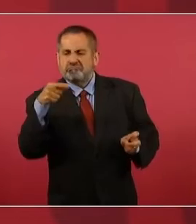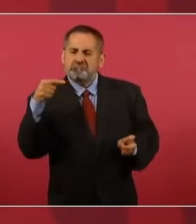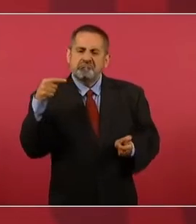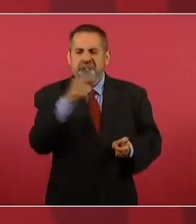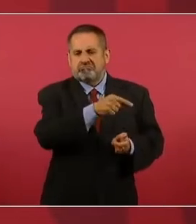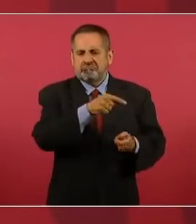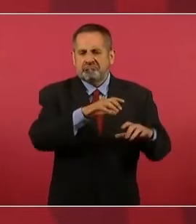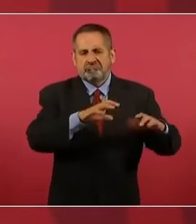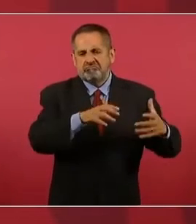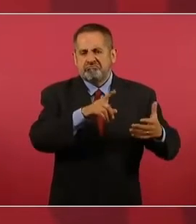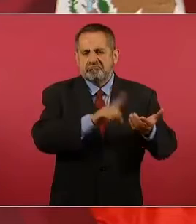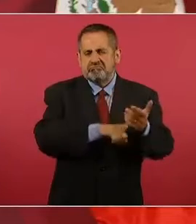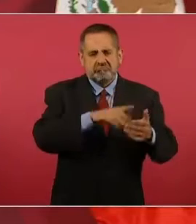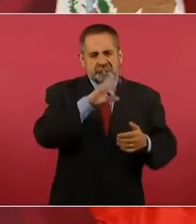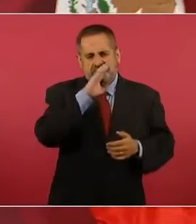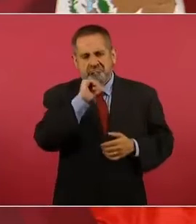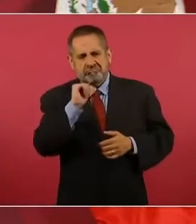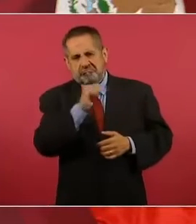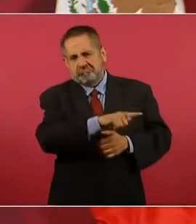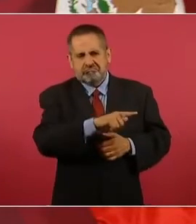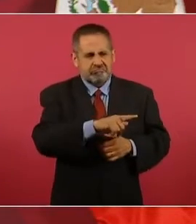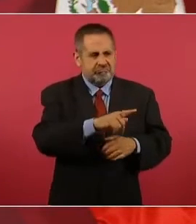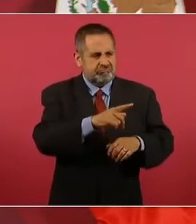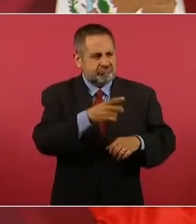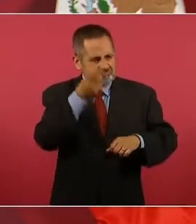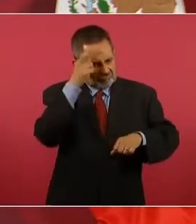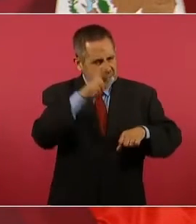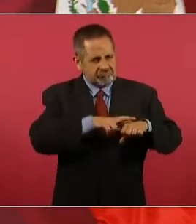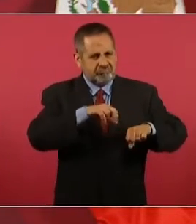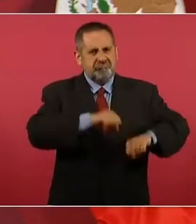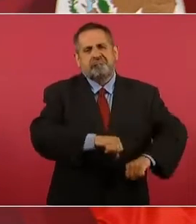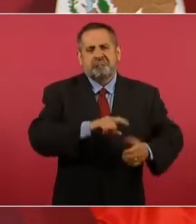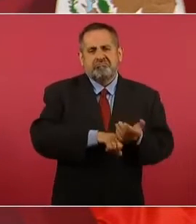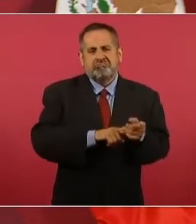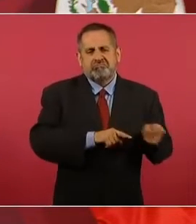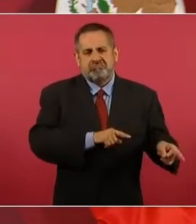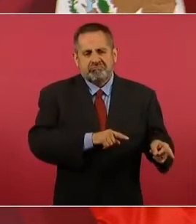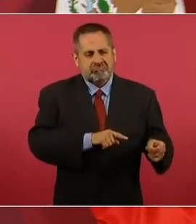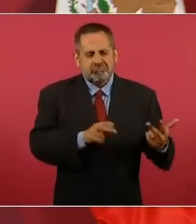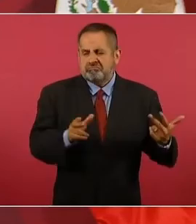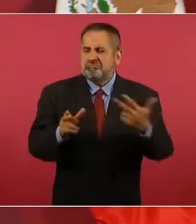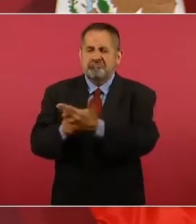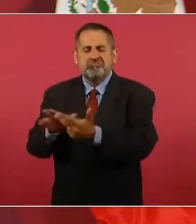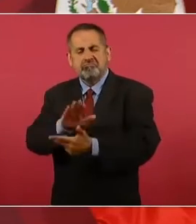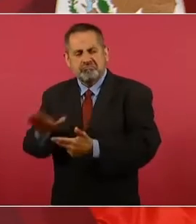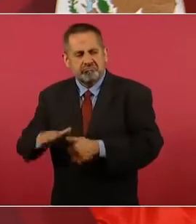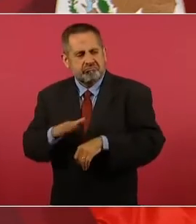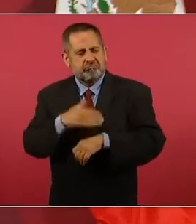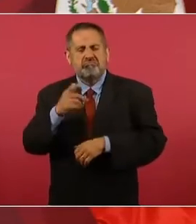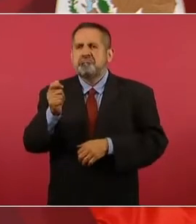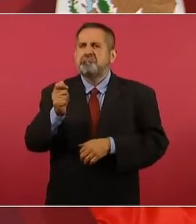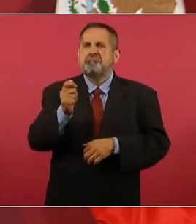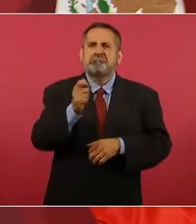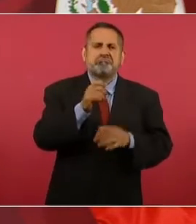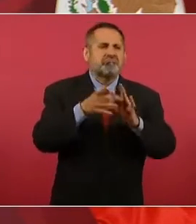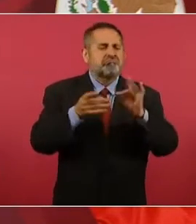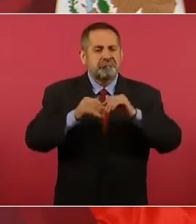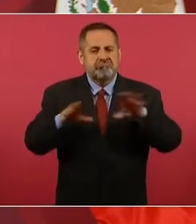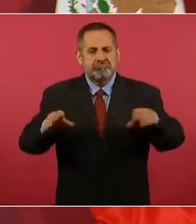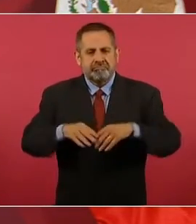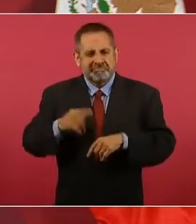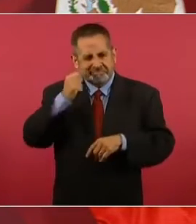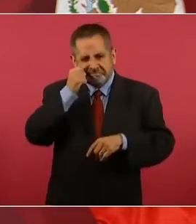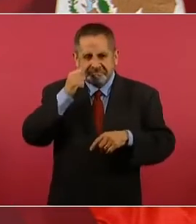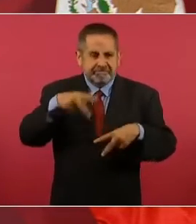dictadura del asesinato y lo